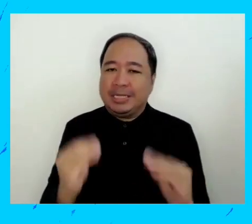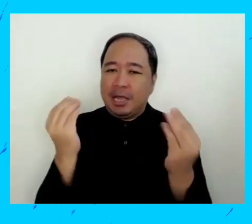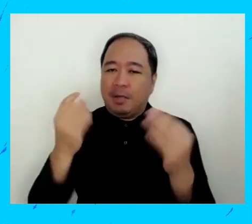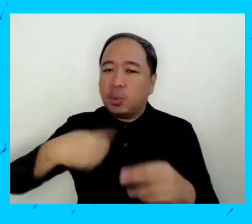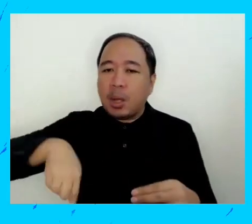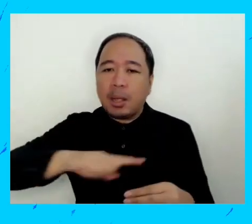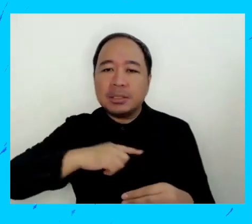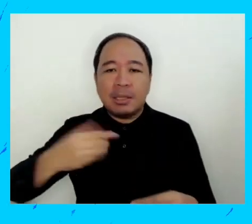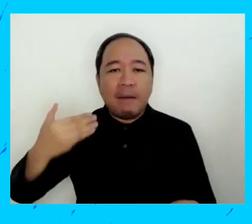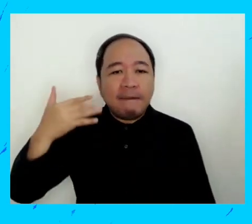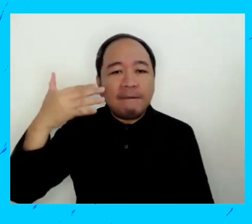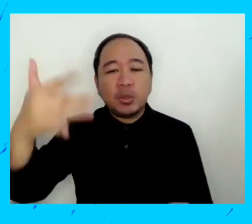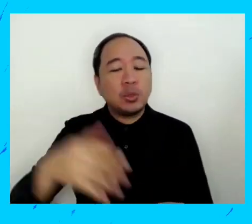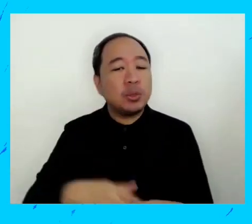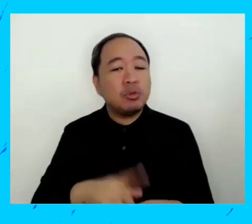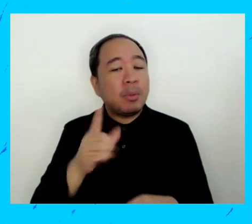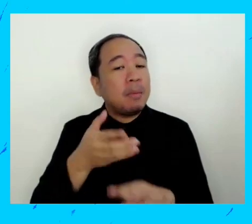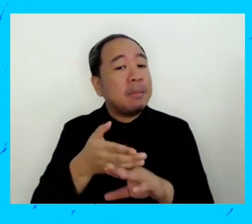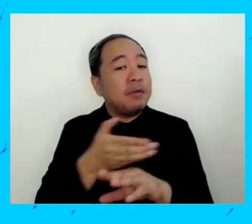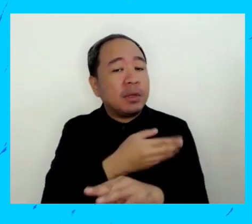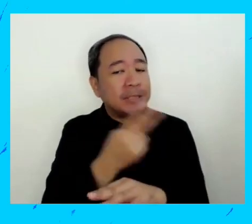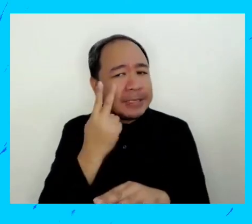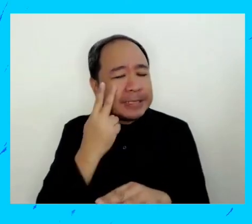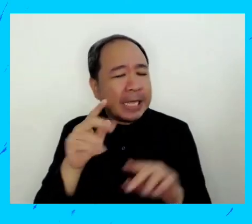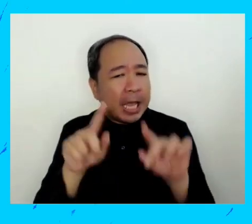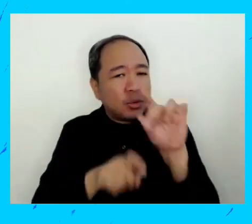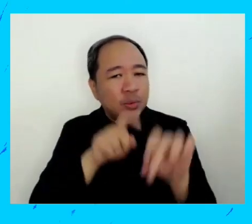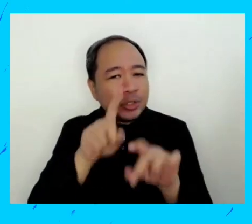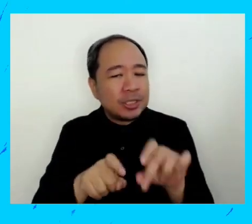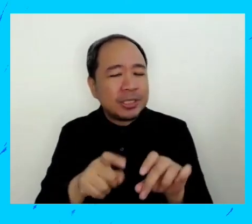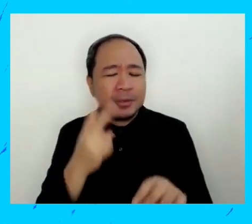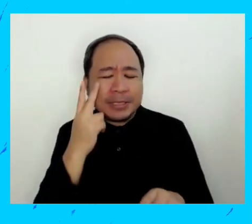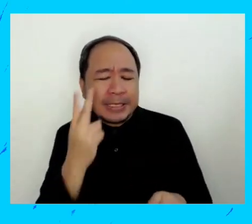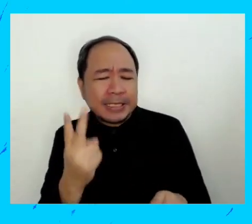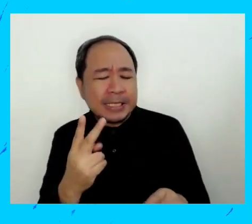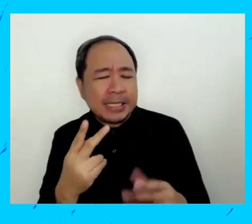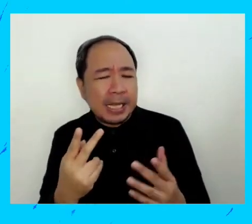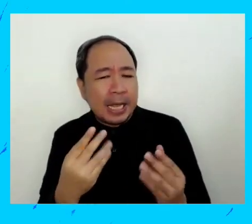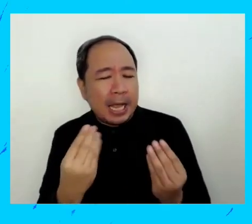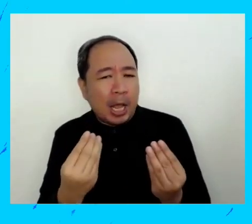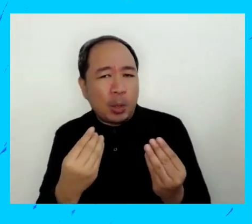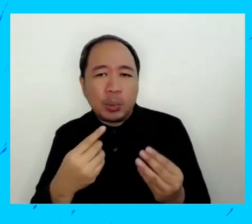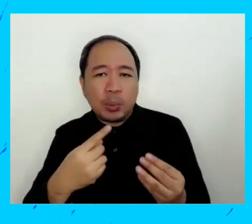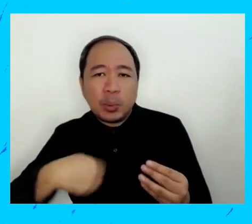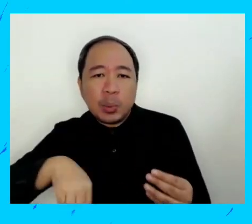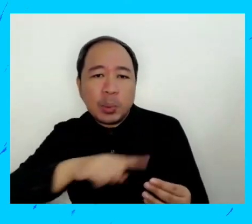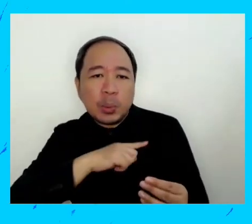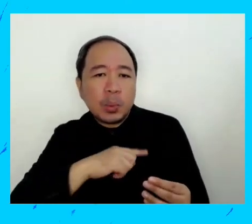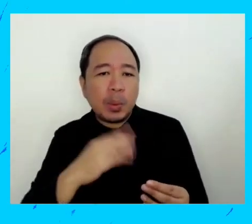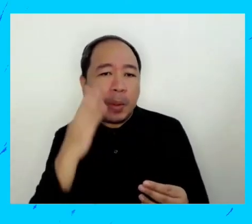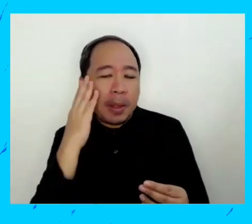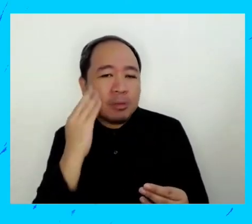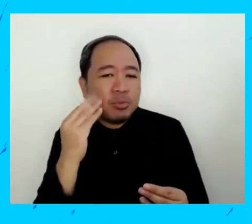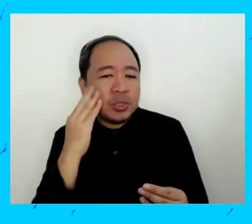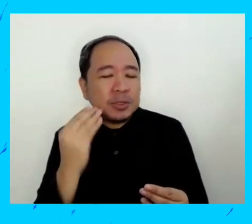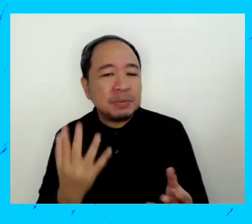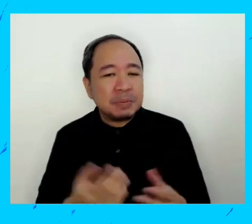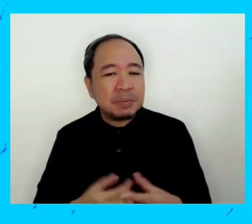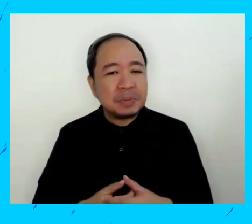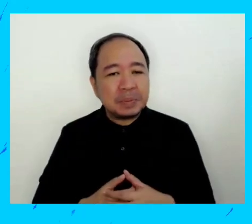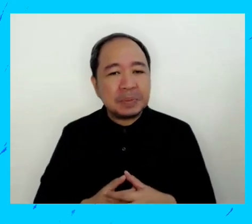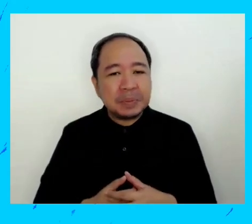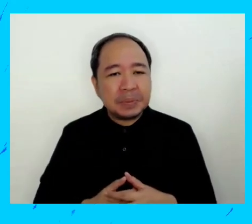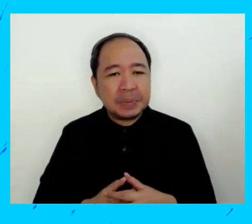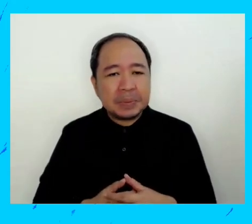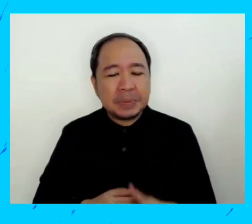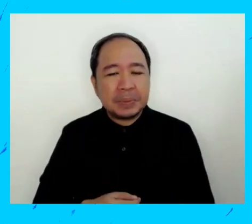todos nosotros y ustedes. Antes de seguir adelante, vamos a ver qué es lo que significa y cómo era para nosotros.